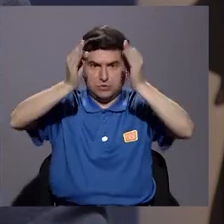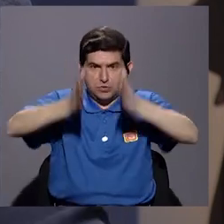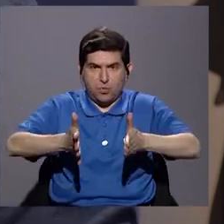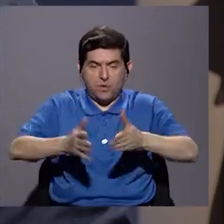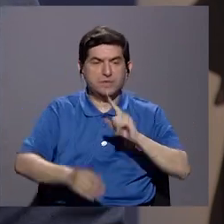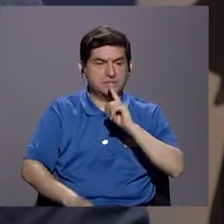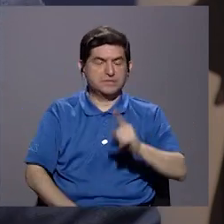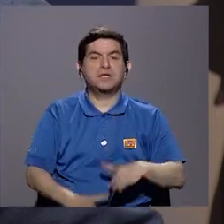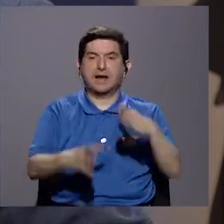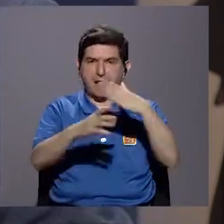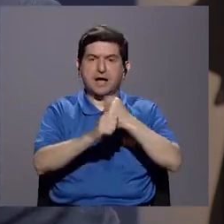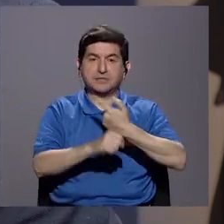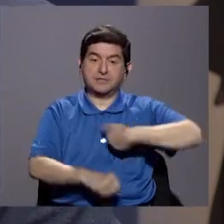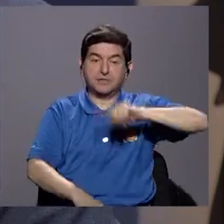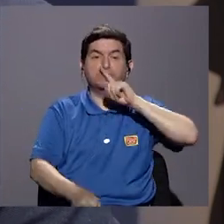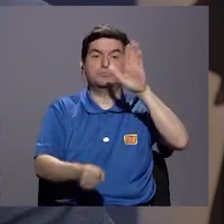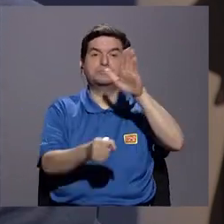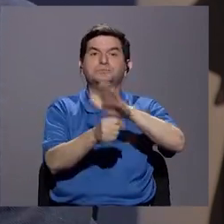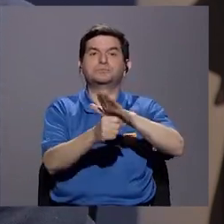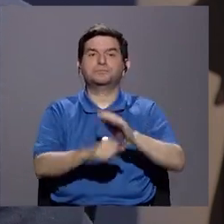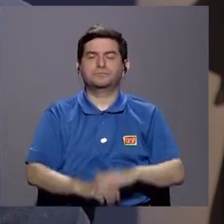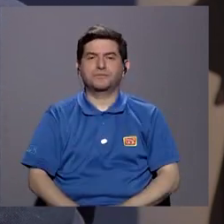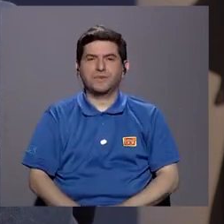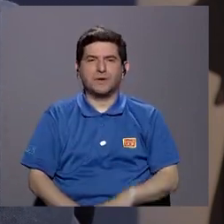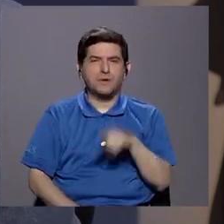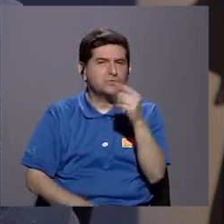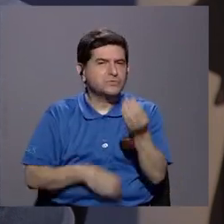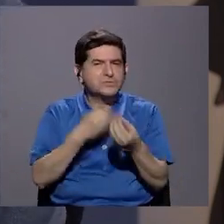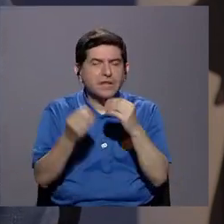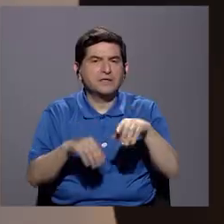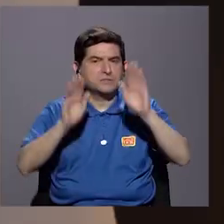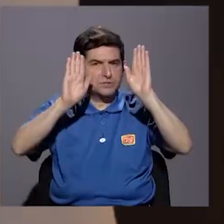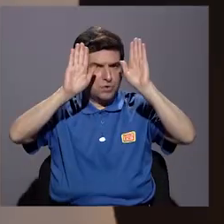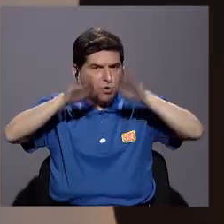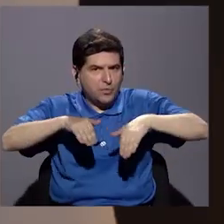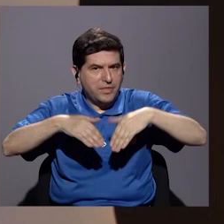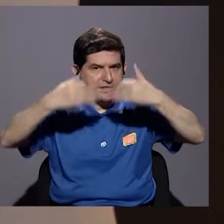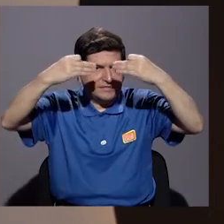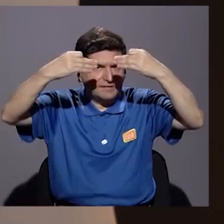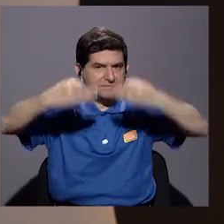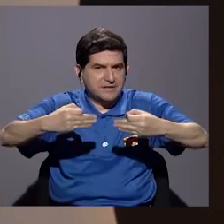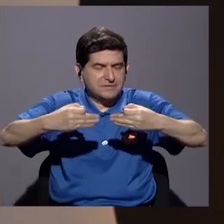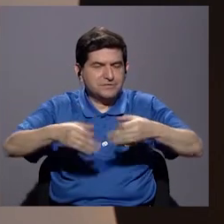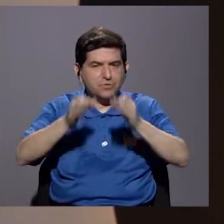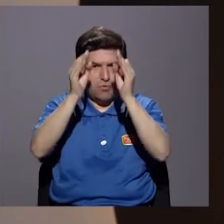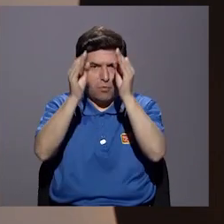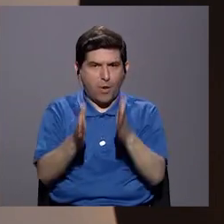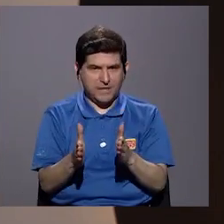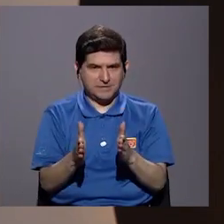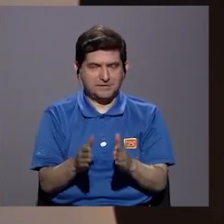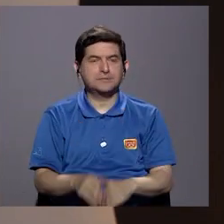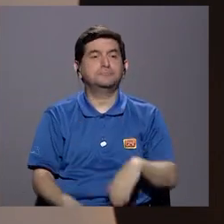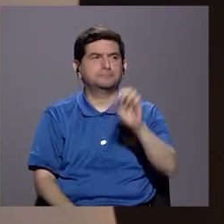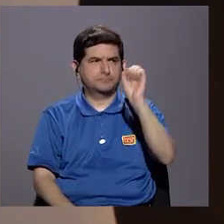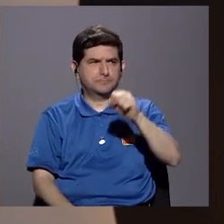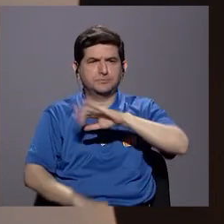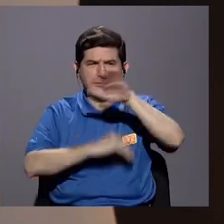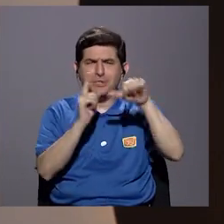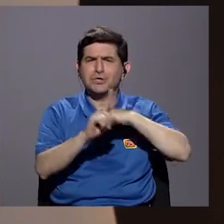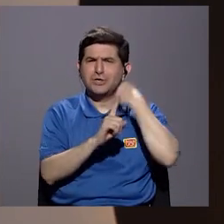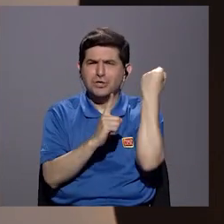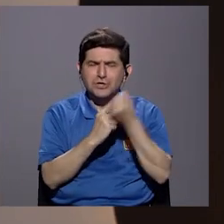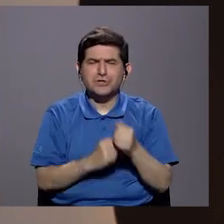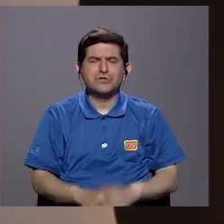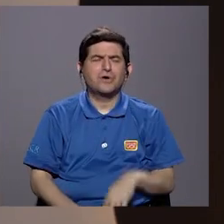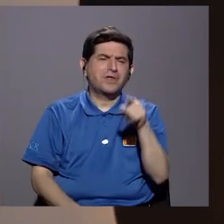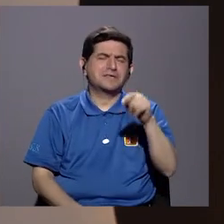hay que hacer esto y se hizo. Pero yo creo que... Ustedes lo que hacen es obedecer las decisiones de los jueces. a lo mejor se prestó toda